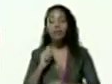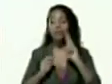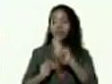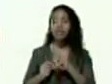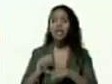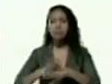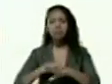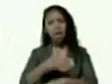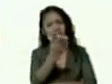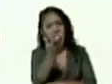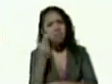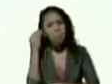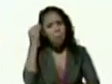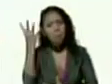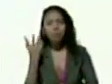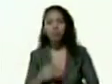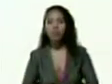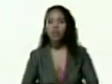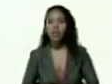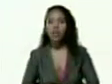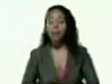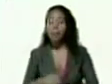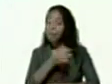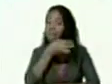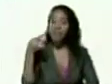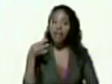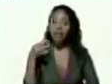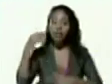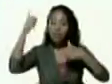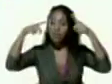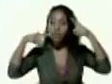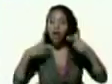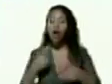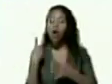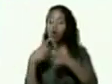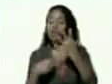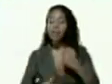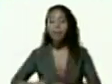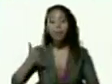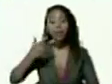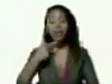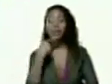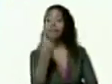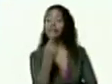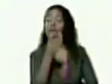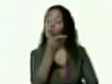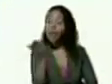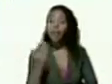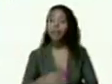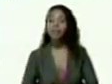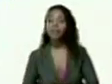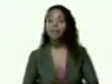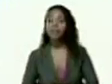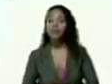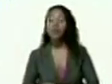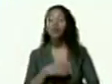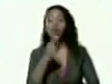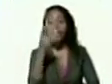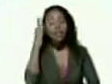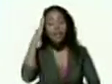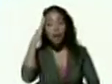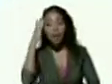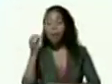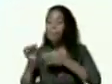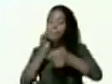parece a ti? no, extraordinario mi comandante porque una de las cosas importantes que usted acaba de decir es que y usted lo comentaba